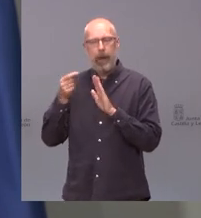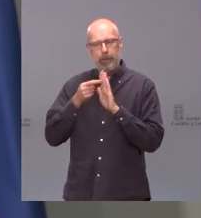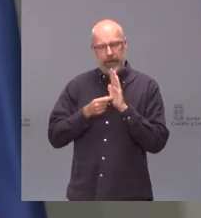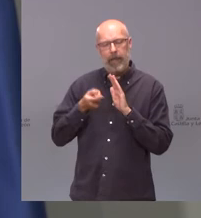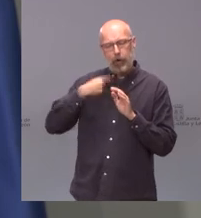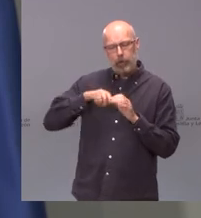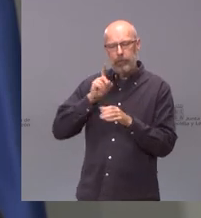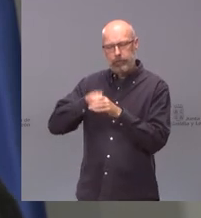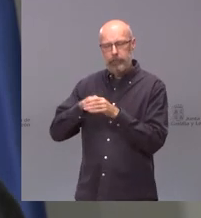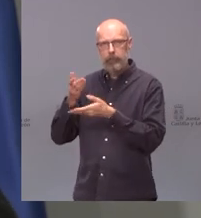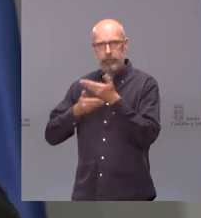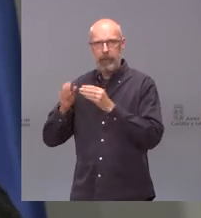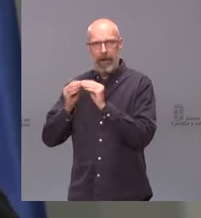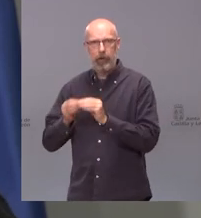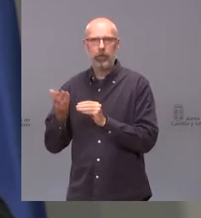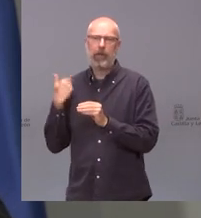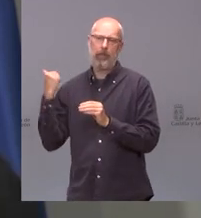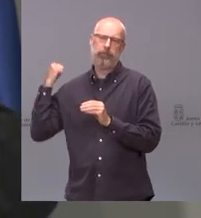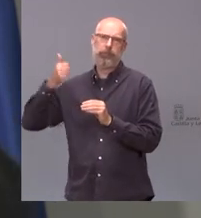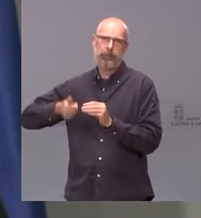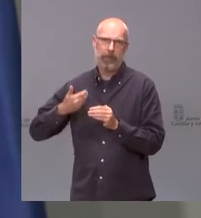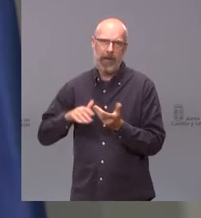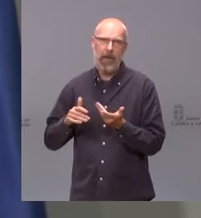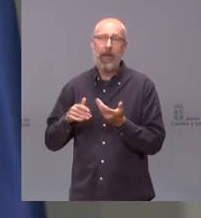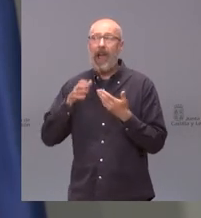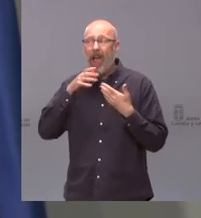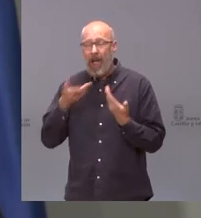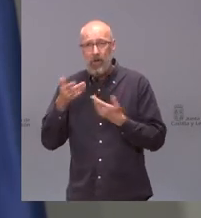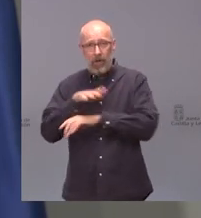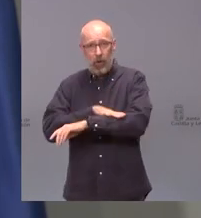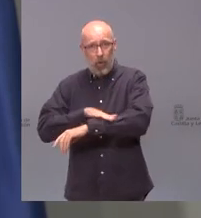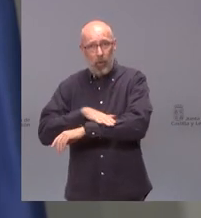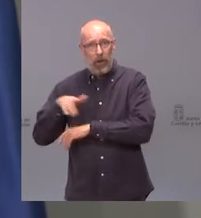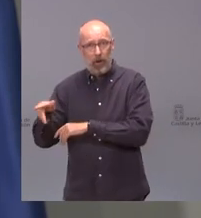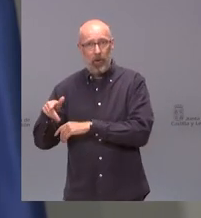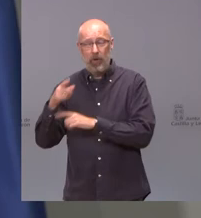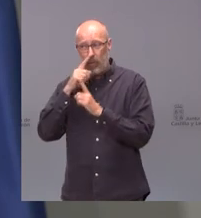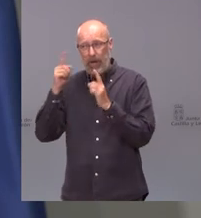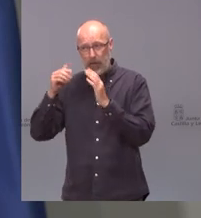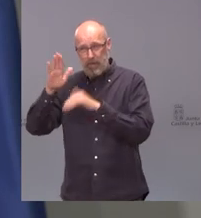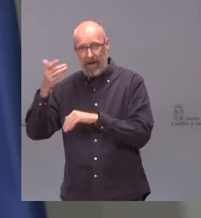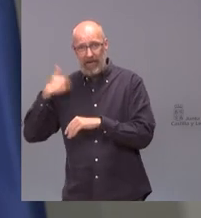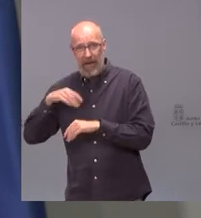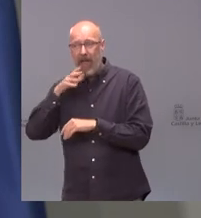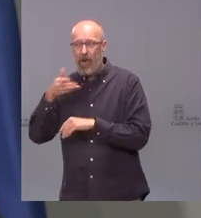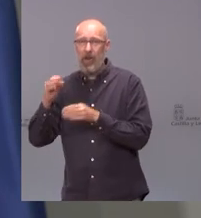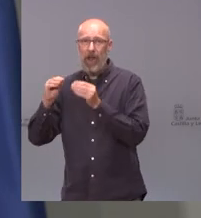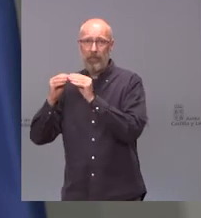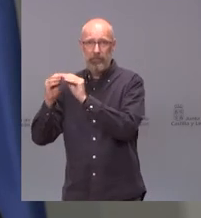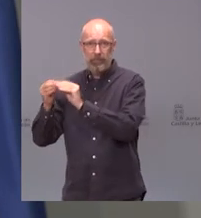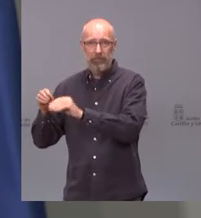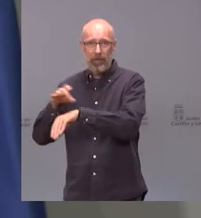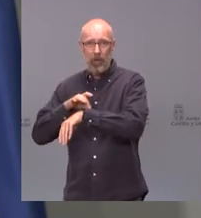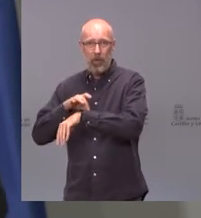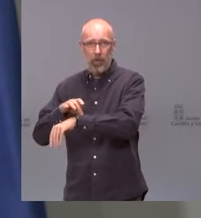decir que a estas alturas de la película el gobierno después de un año y pico nos va a decir que esto sí que se puede